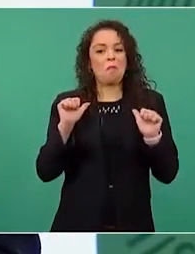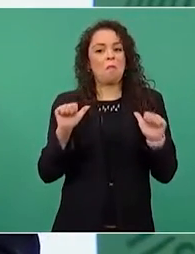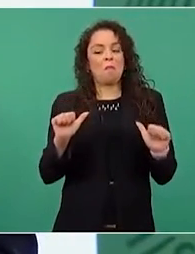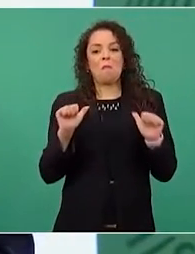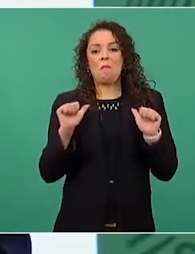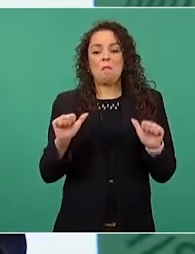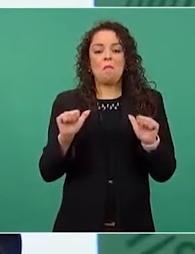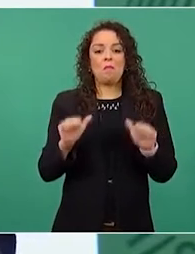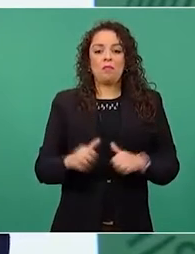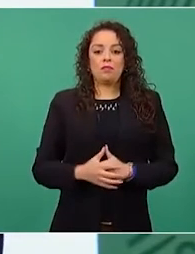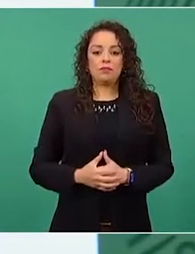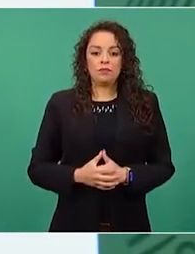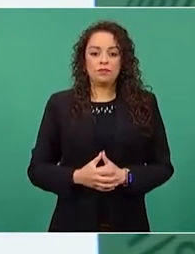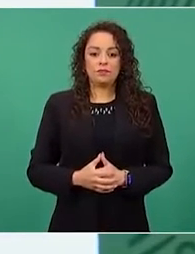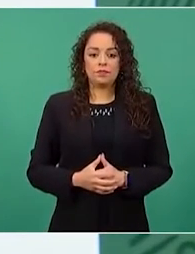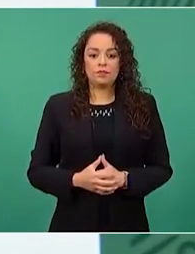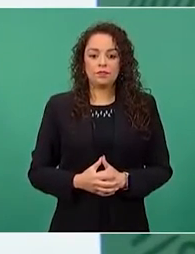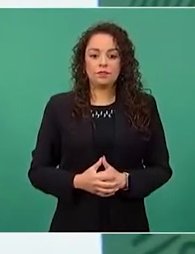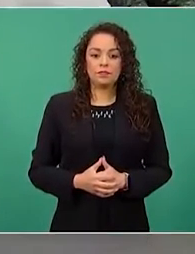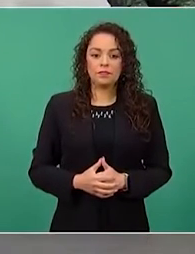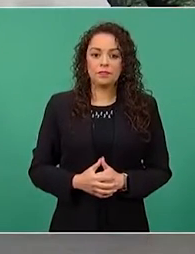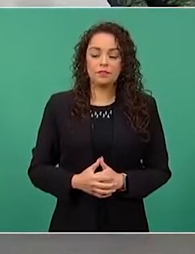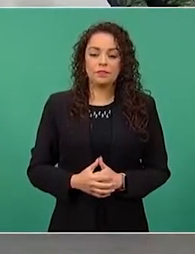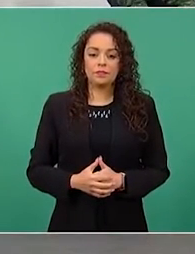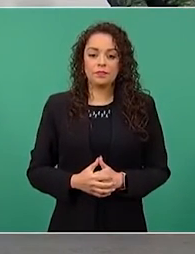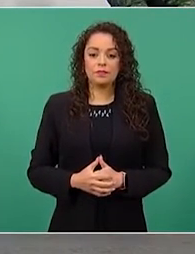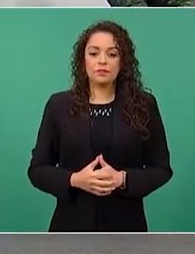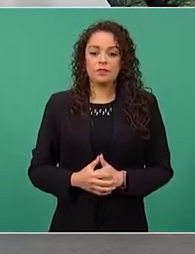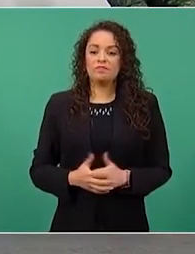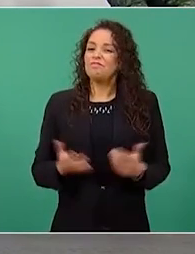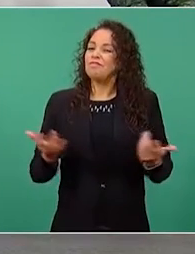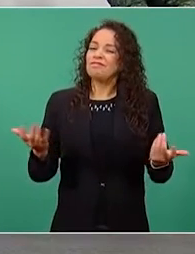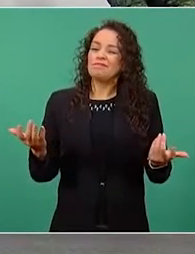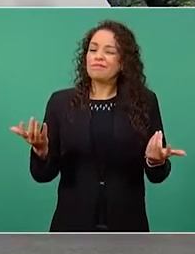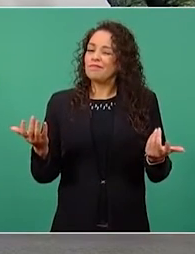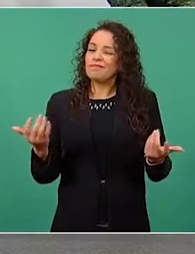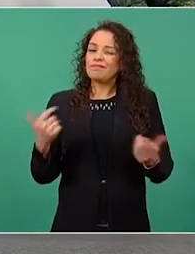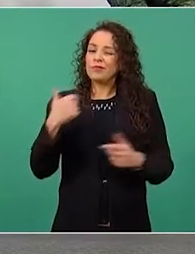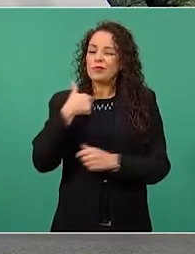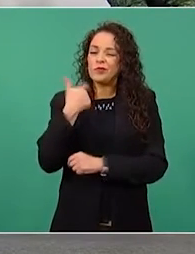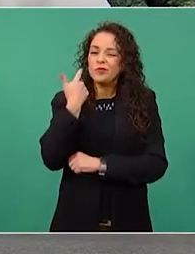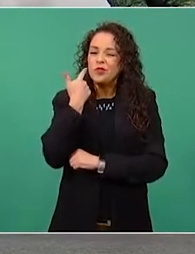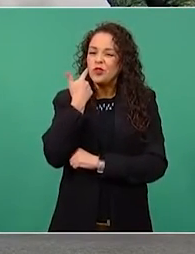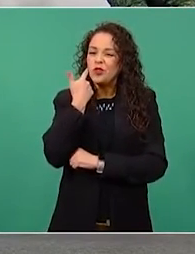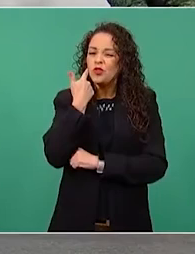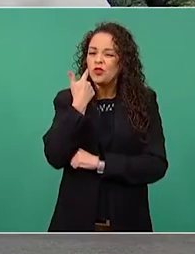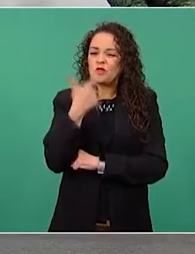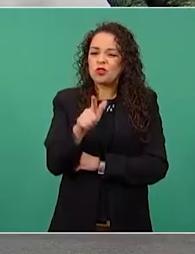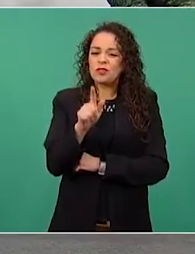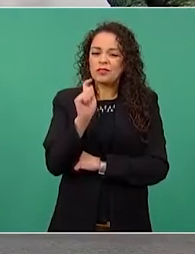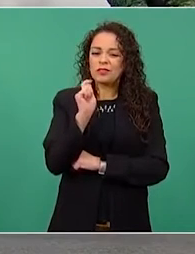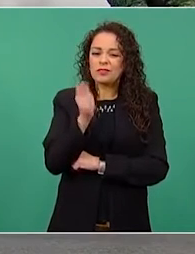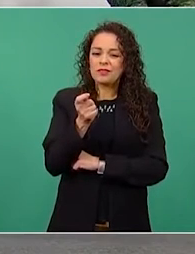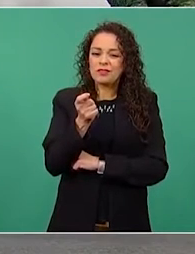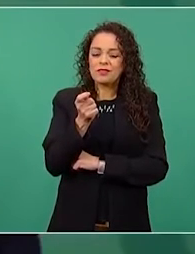No quiero cucarlos,